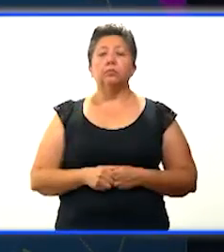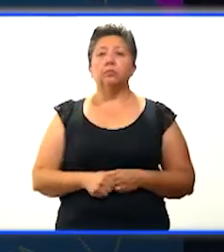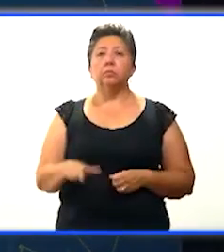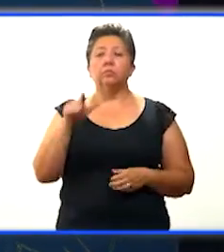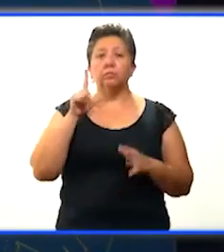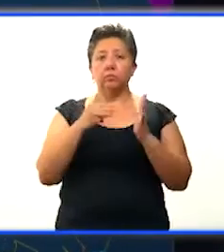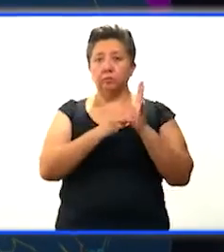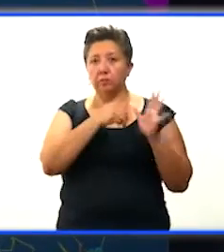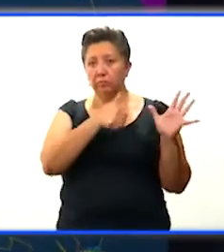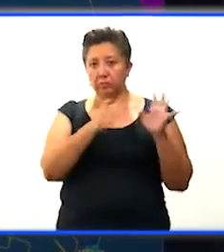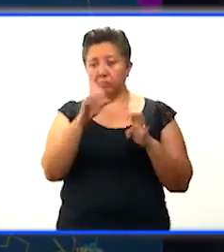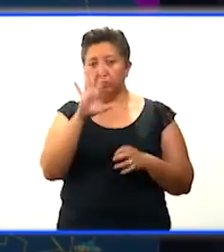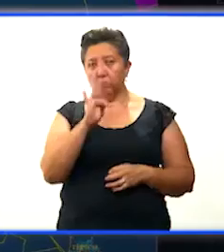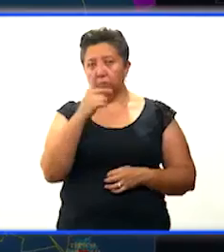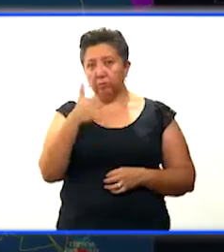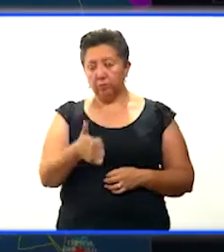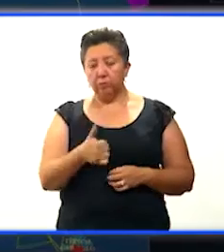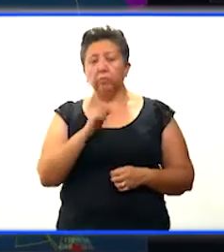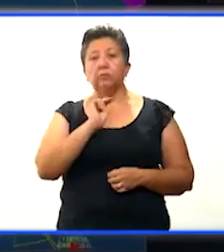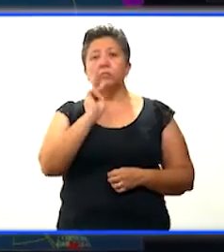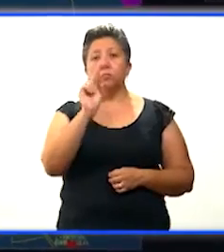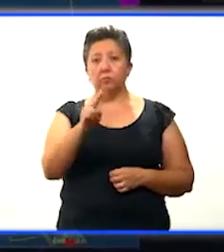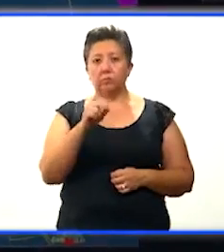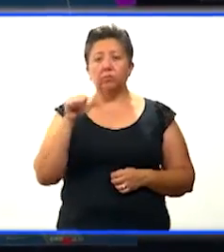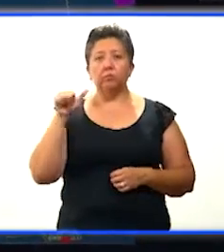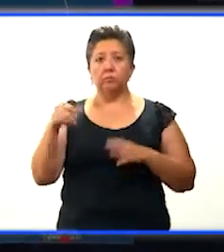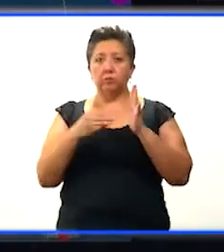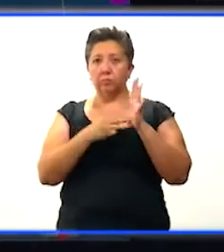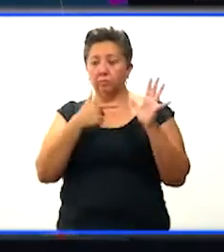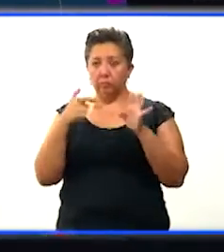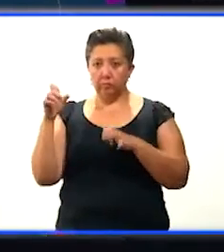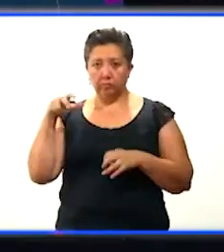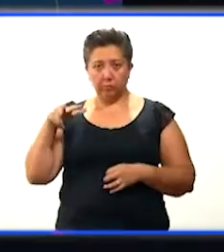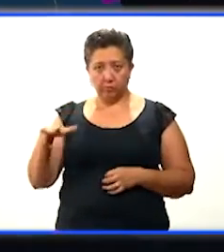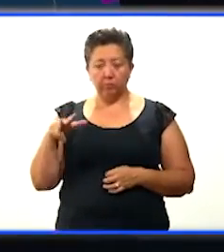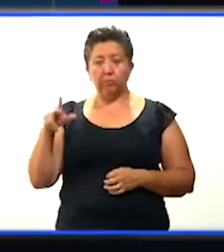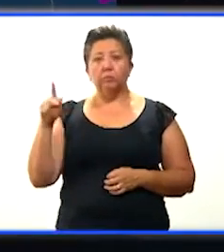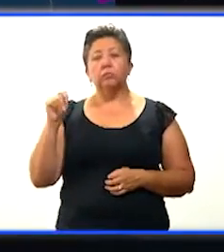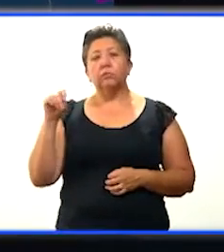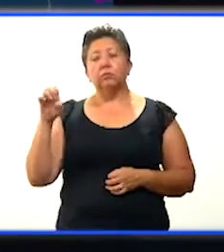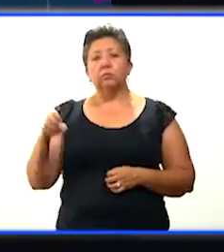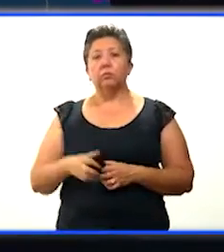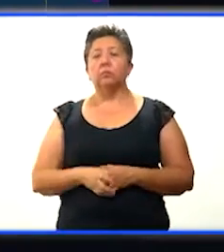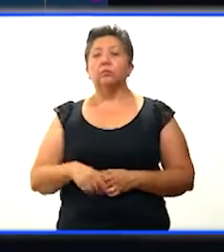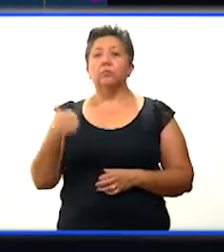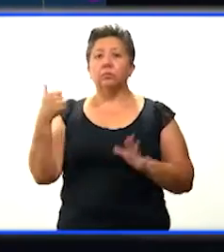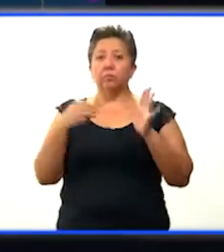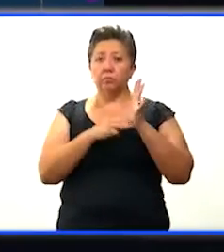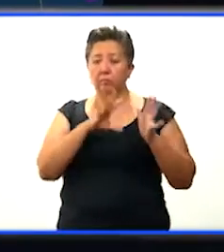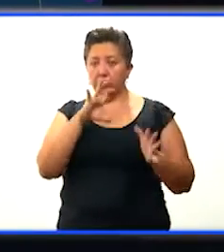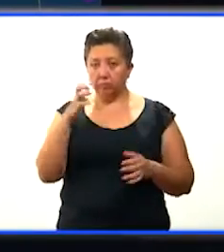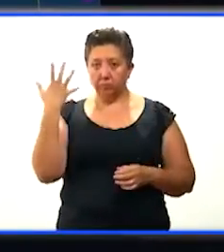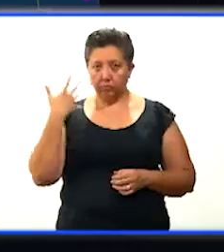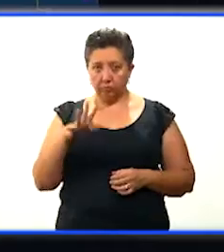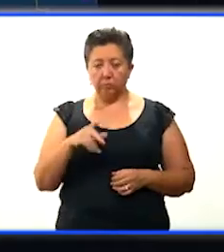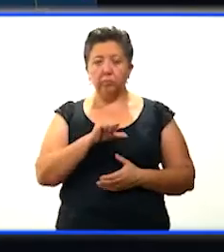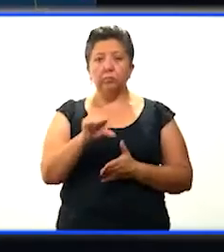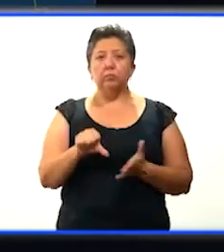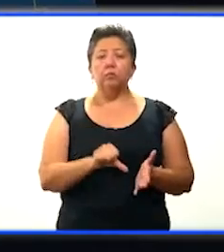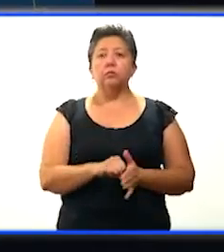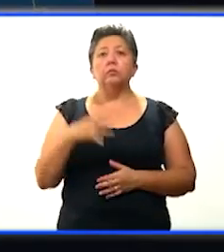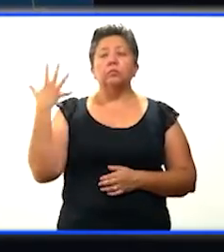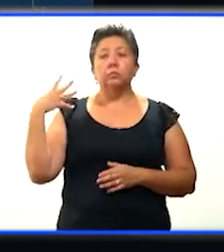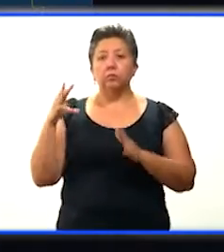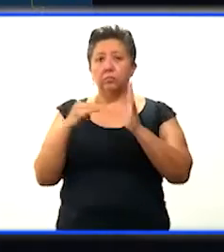17.646 en la zona norte, 16.718 en la zona oriente, 6.510 en la zona centro,